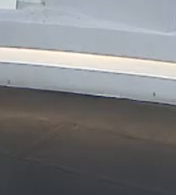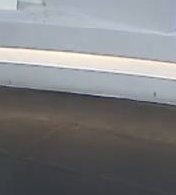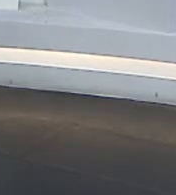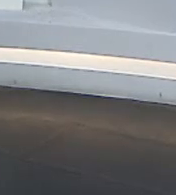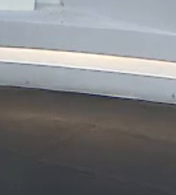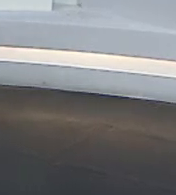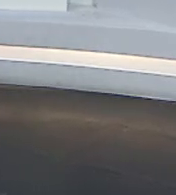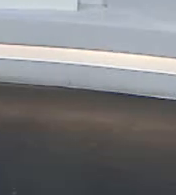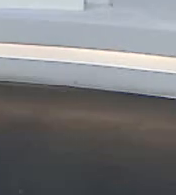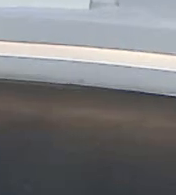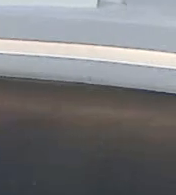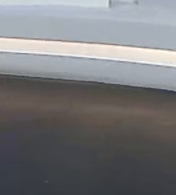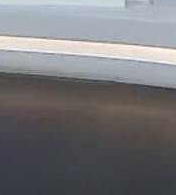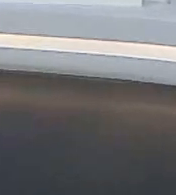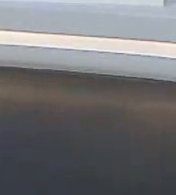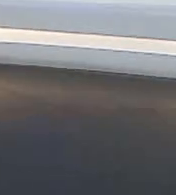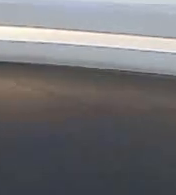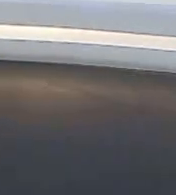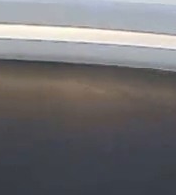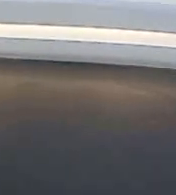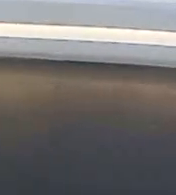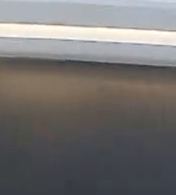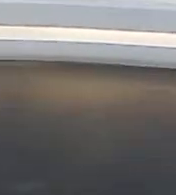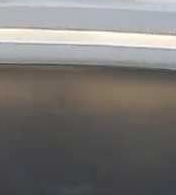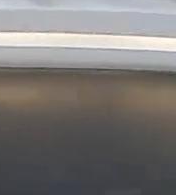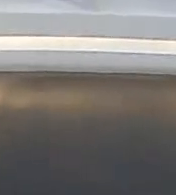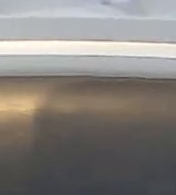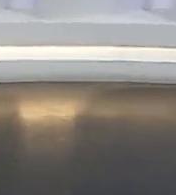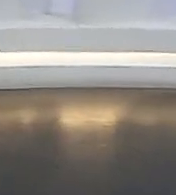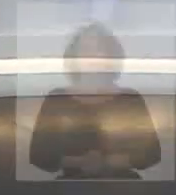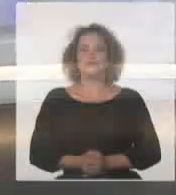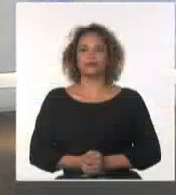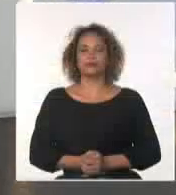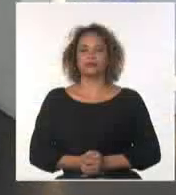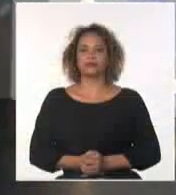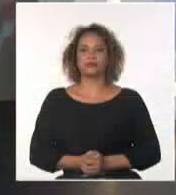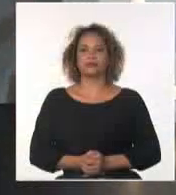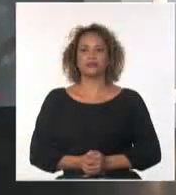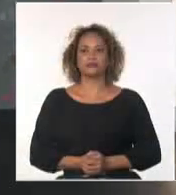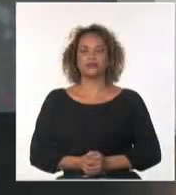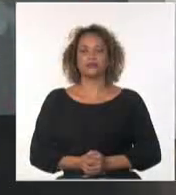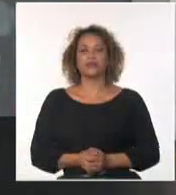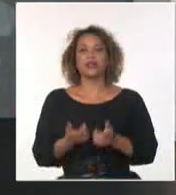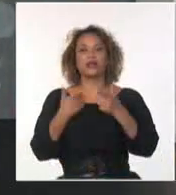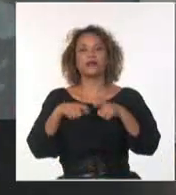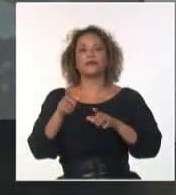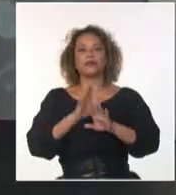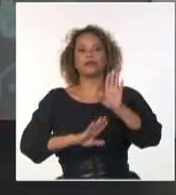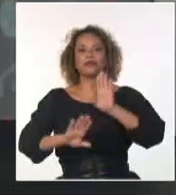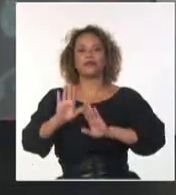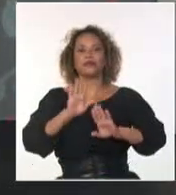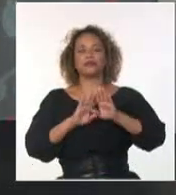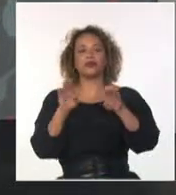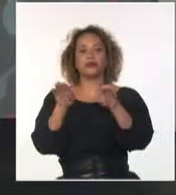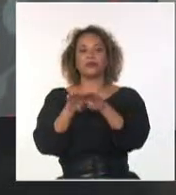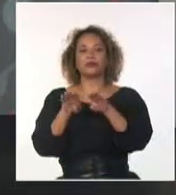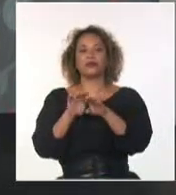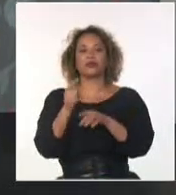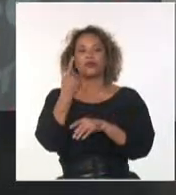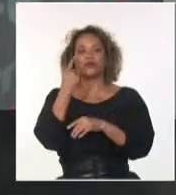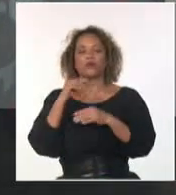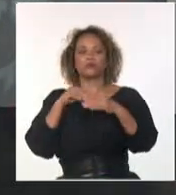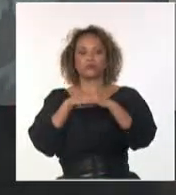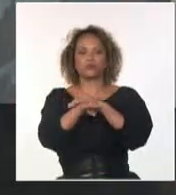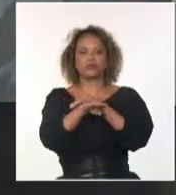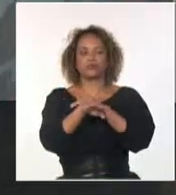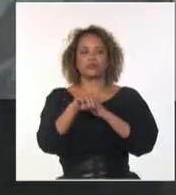En otras noticias, en la Bundesliga, Bayern de Múnich y el campeón defensor Leverkusen empataron a un gol. Xavi